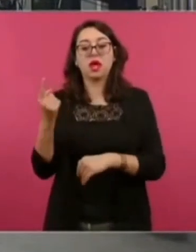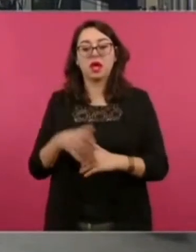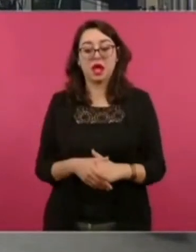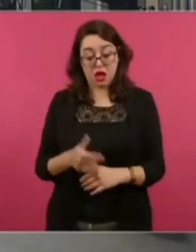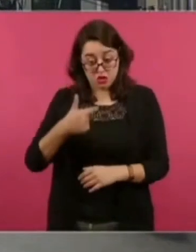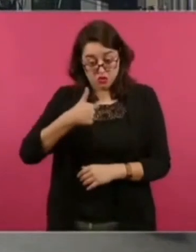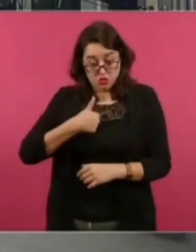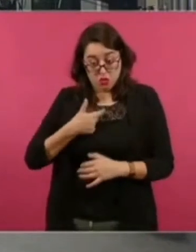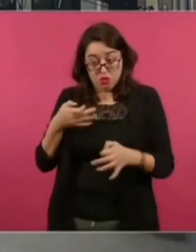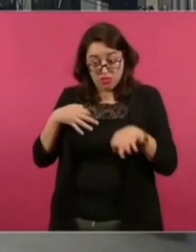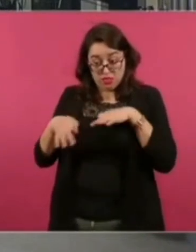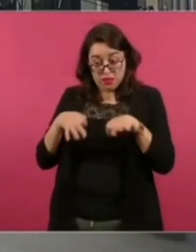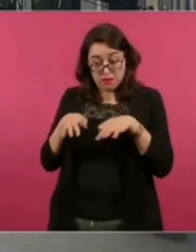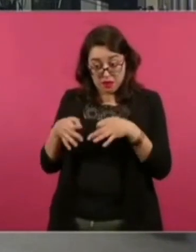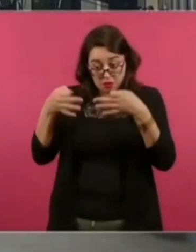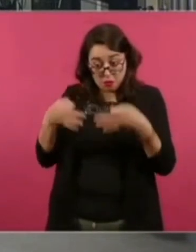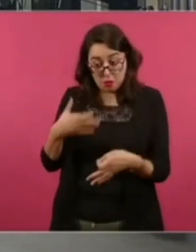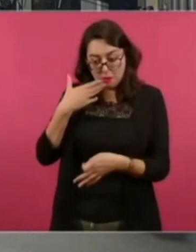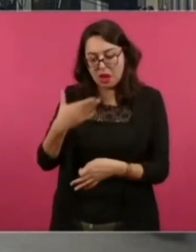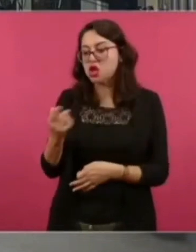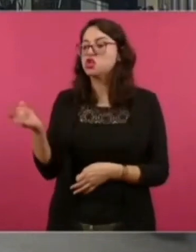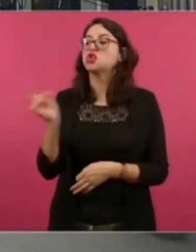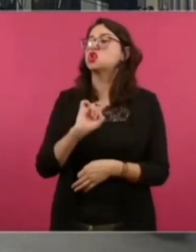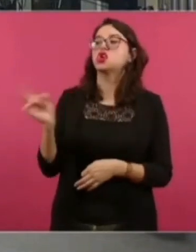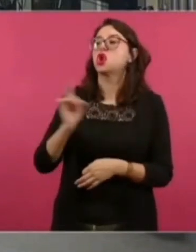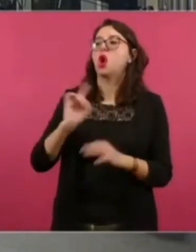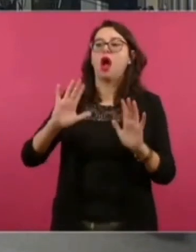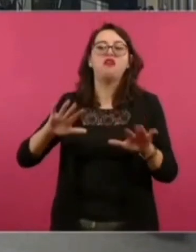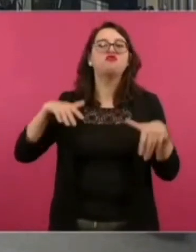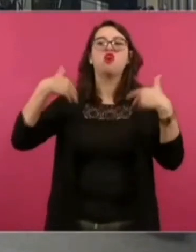nuestros adversarios.